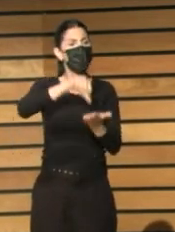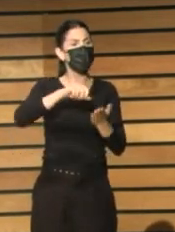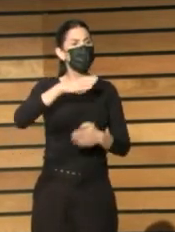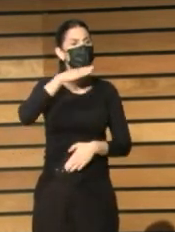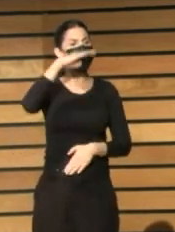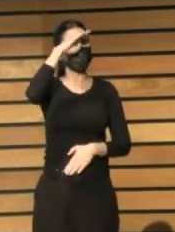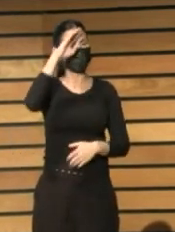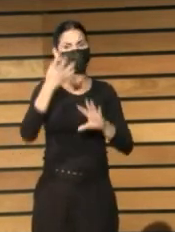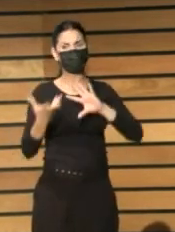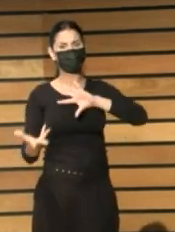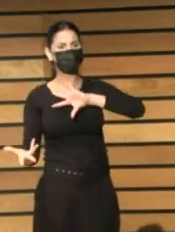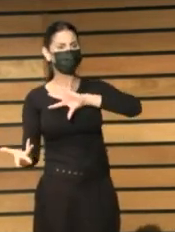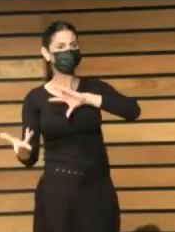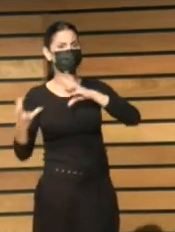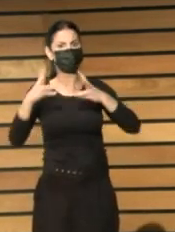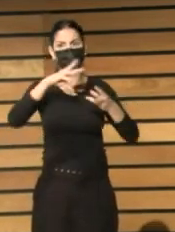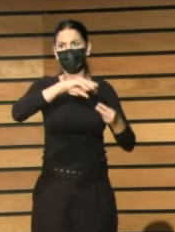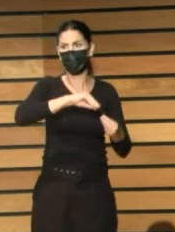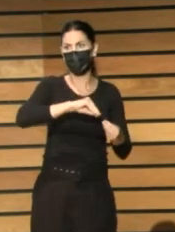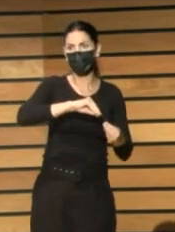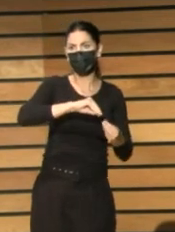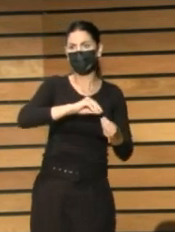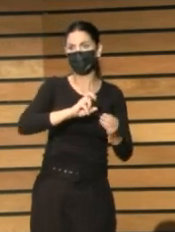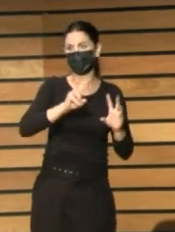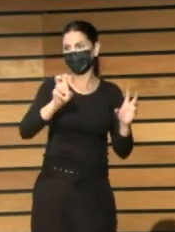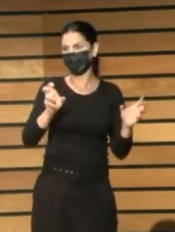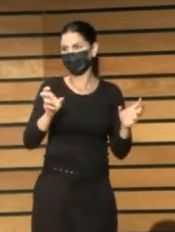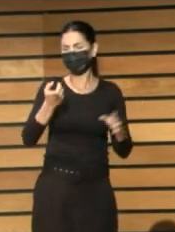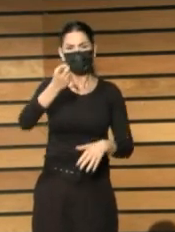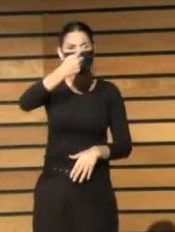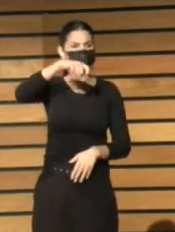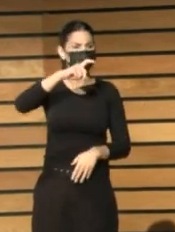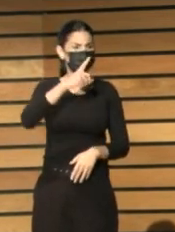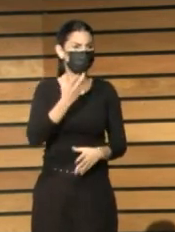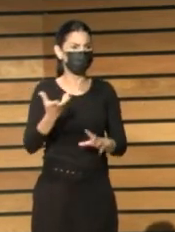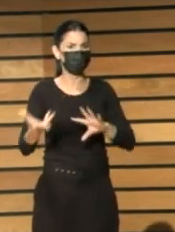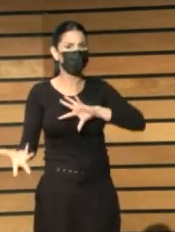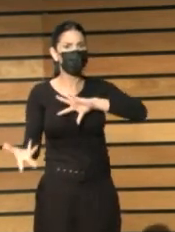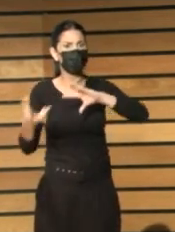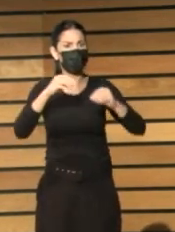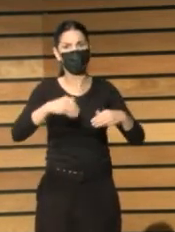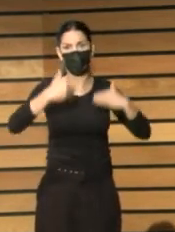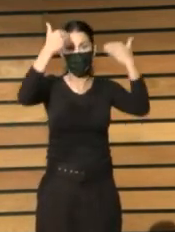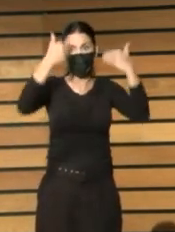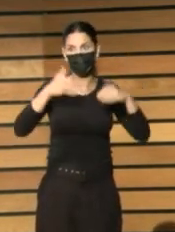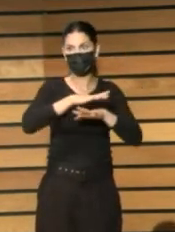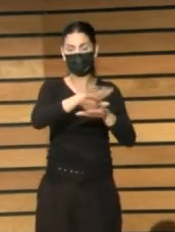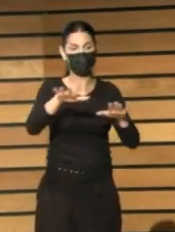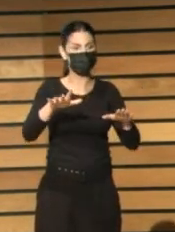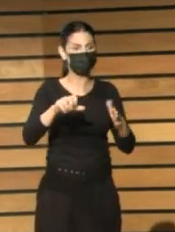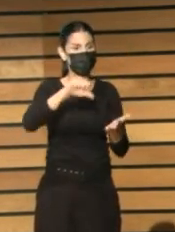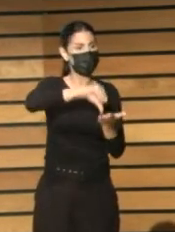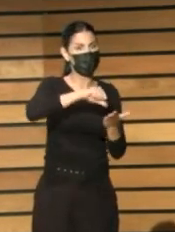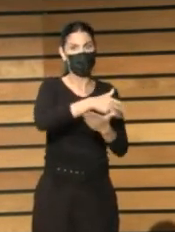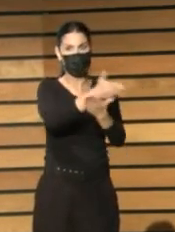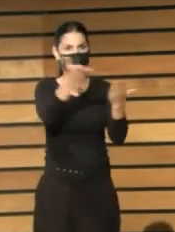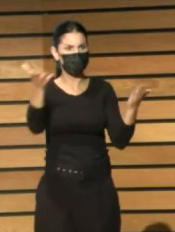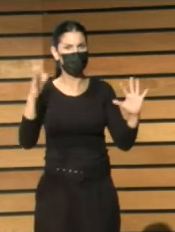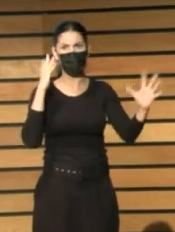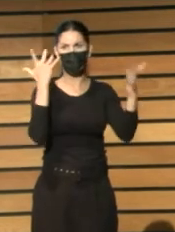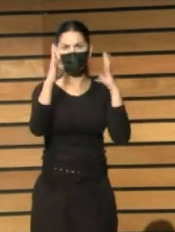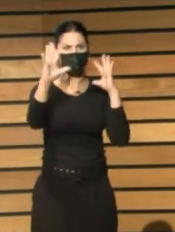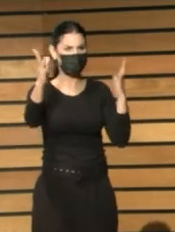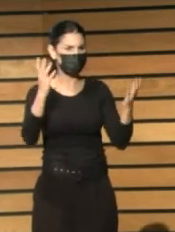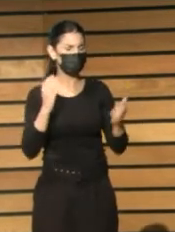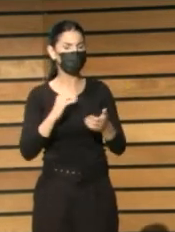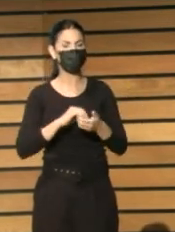transforma no solamente porque además si conocéis transformó físicamente la ciudad unos parques de biblioteca transformaron la